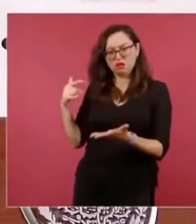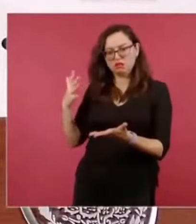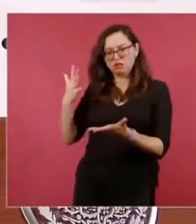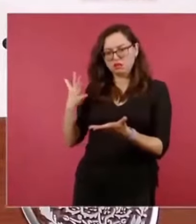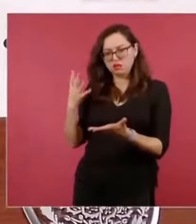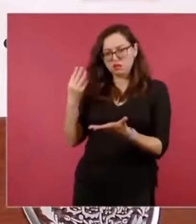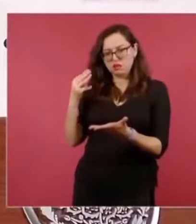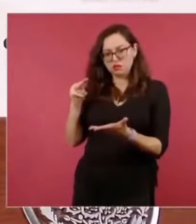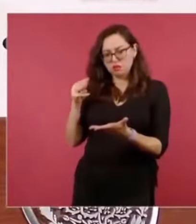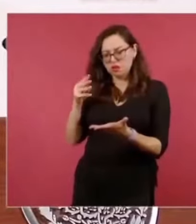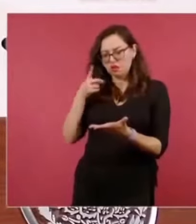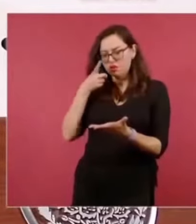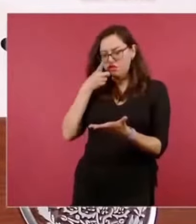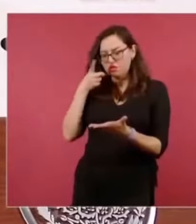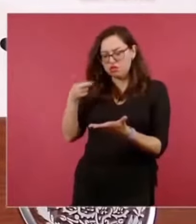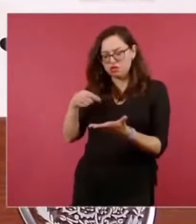yo,